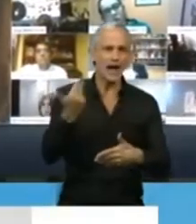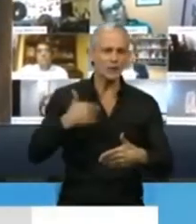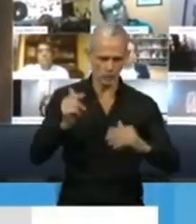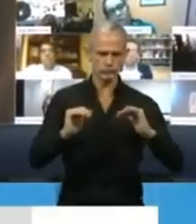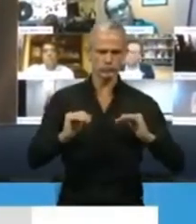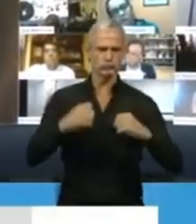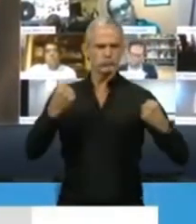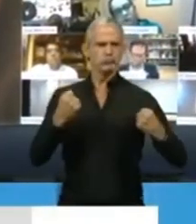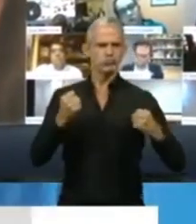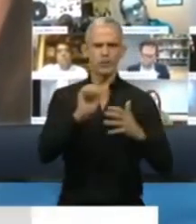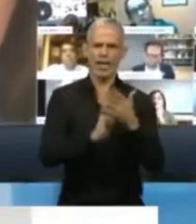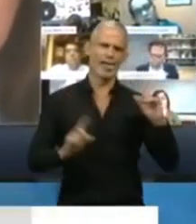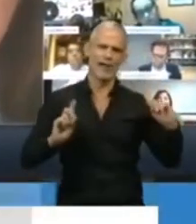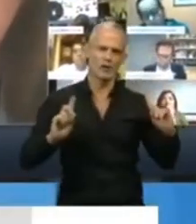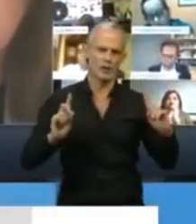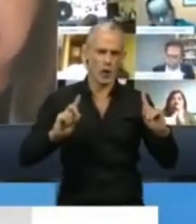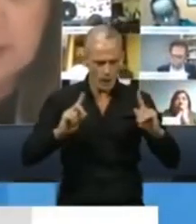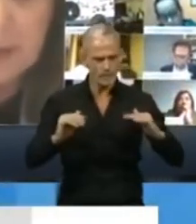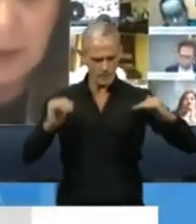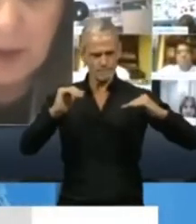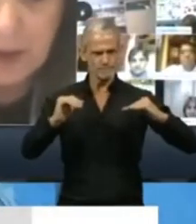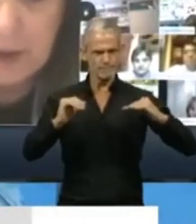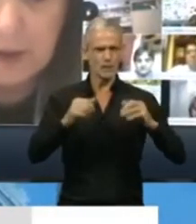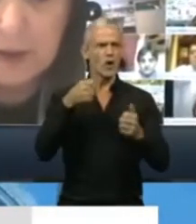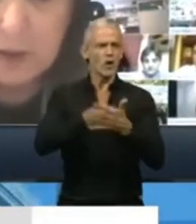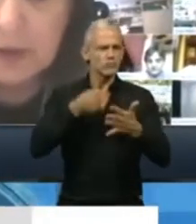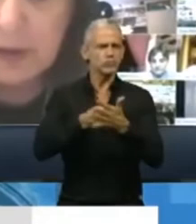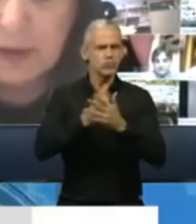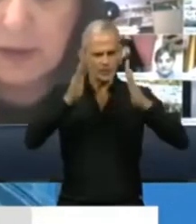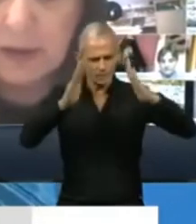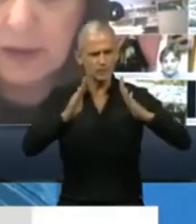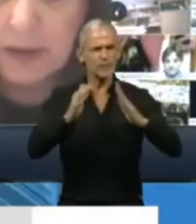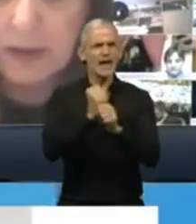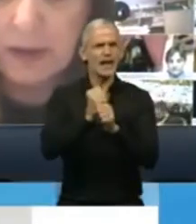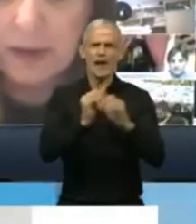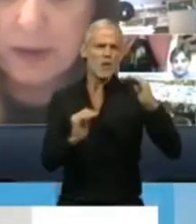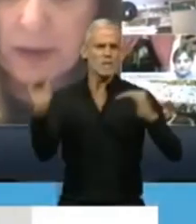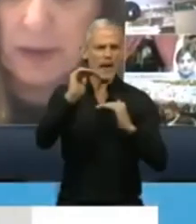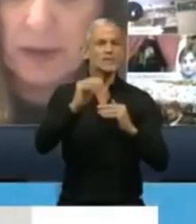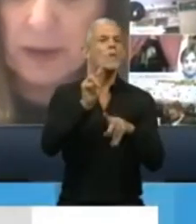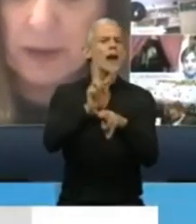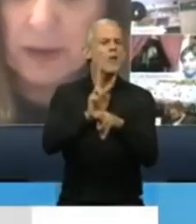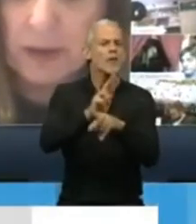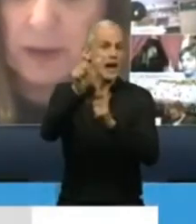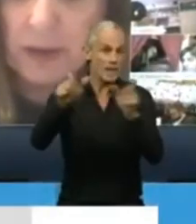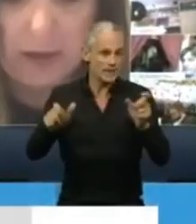altura de las circunstancias y tenemos nuestra máxima dedicación para cuidarnos y cuidar a quienes